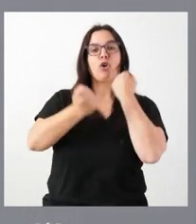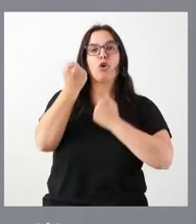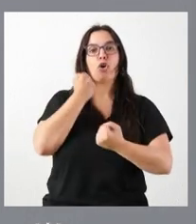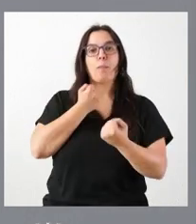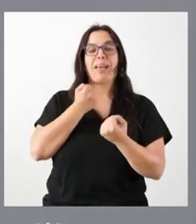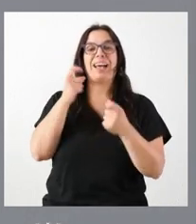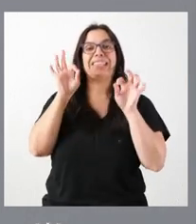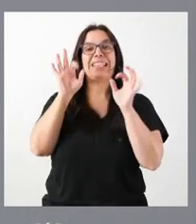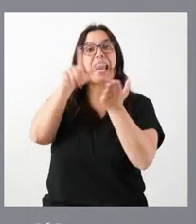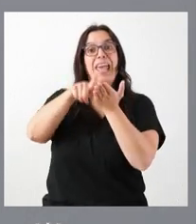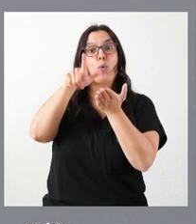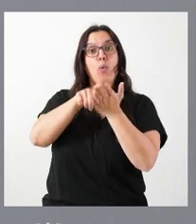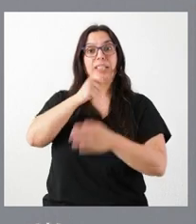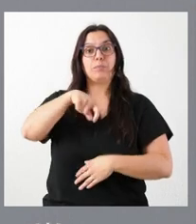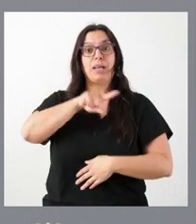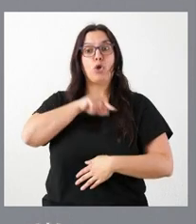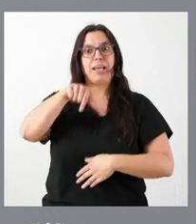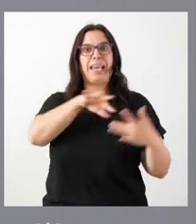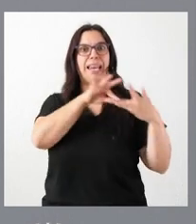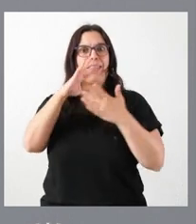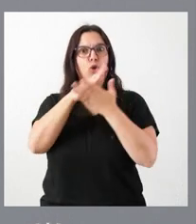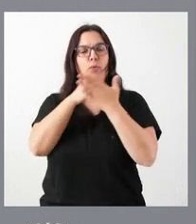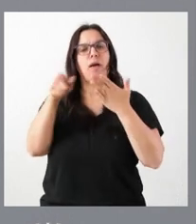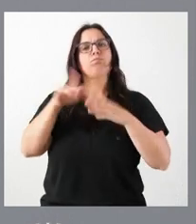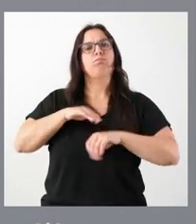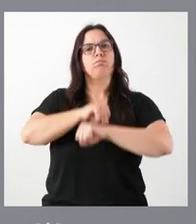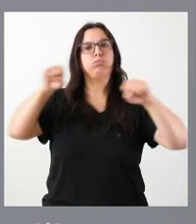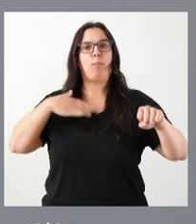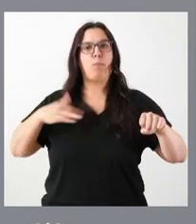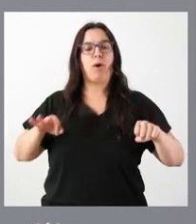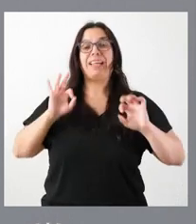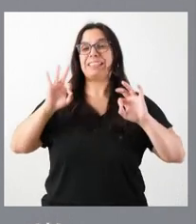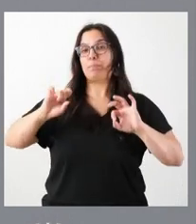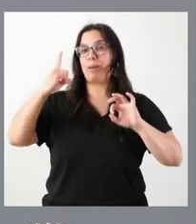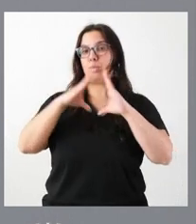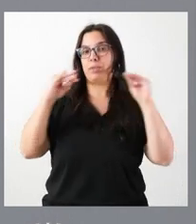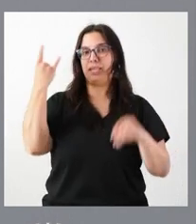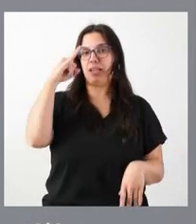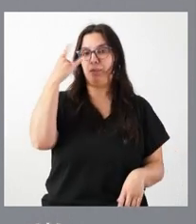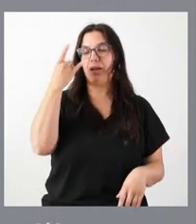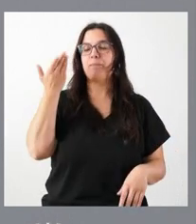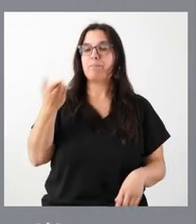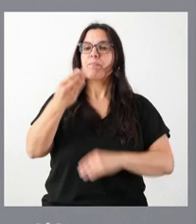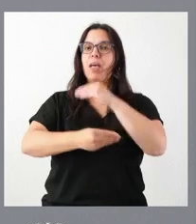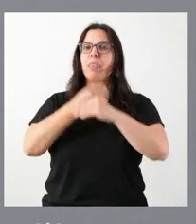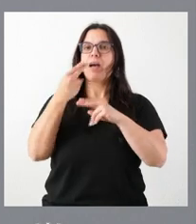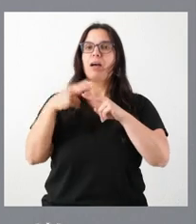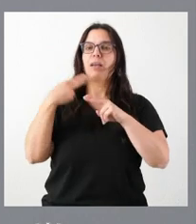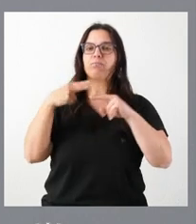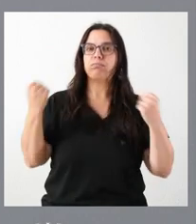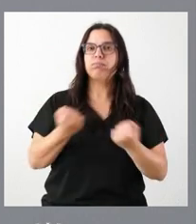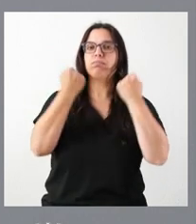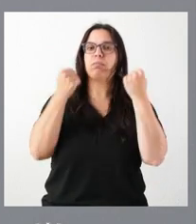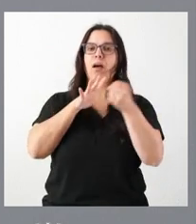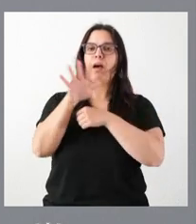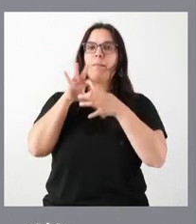lengua, reconociendo el liderazgo que tiene nuestra comunidad autónoma y, muy particularmente, la Universidad de Salamanca. Se trata de actuaciones en este ámbito